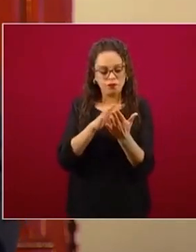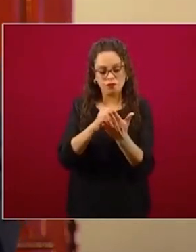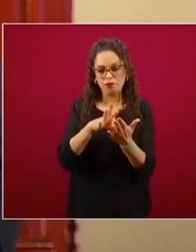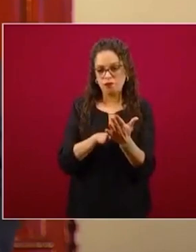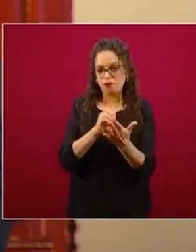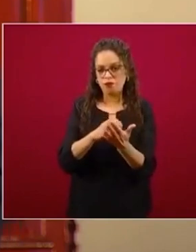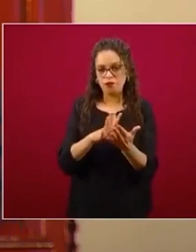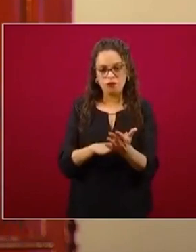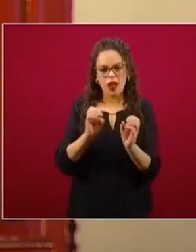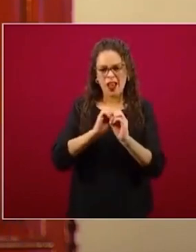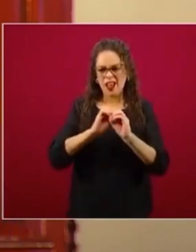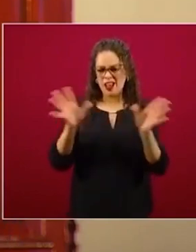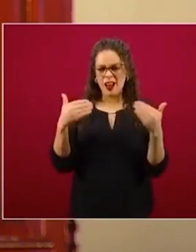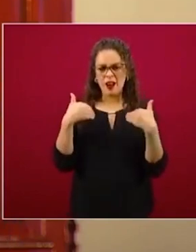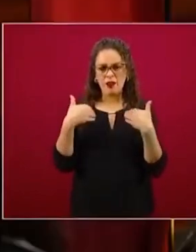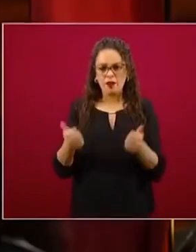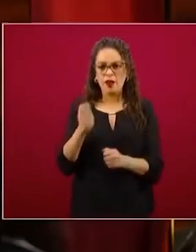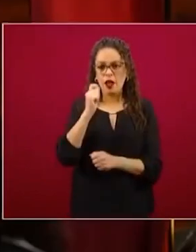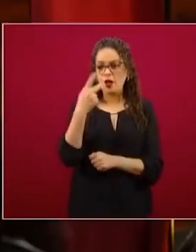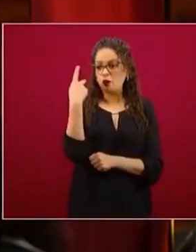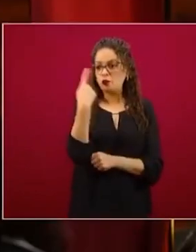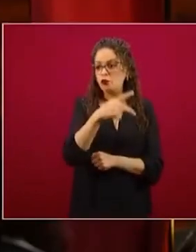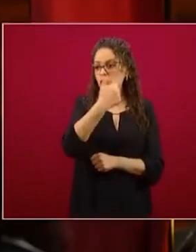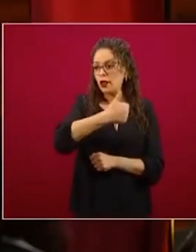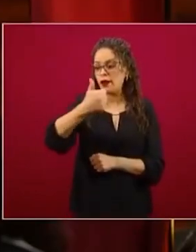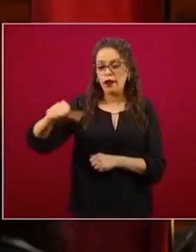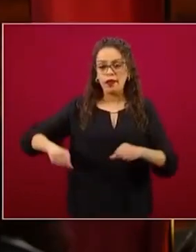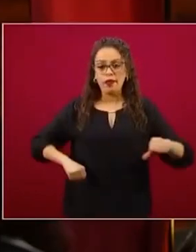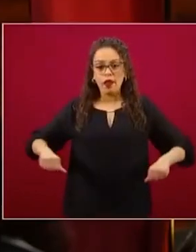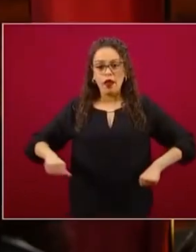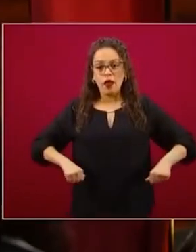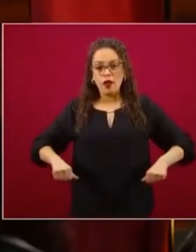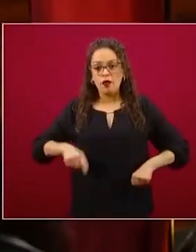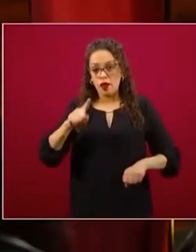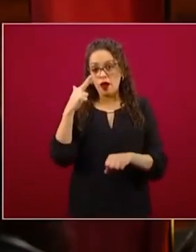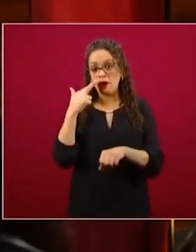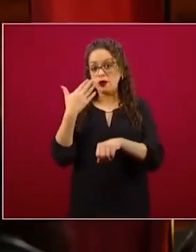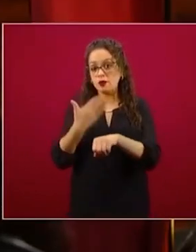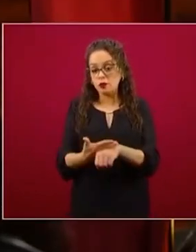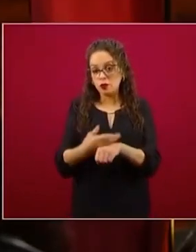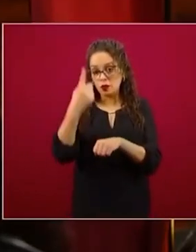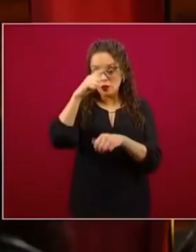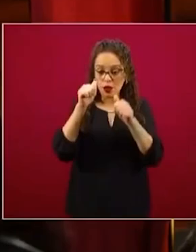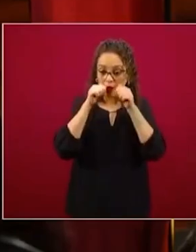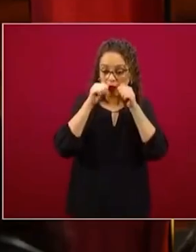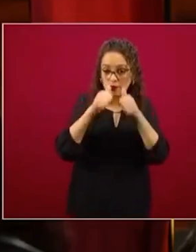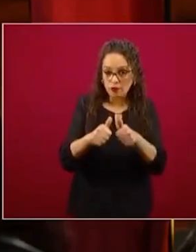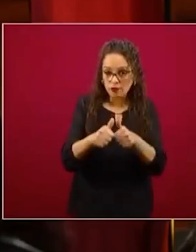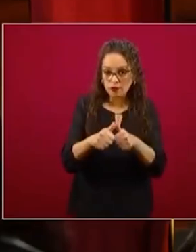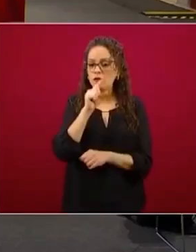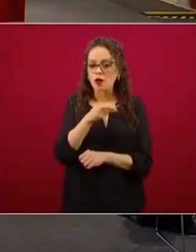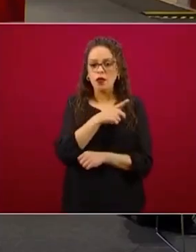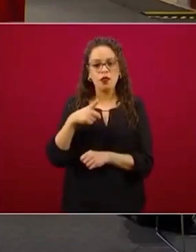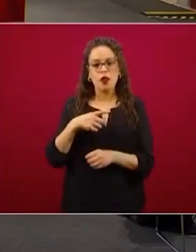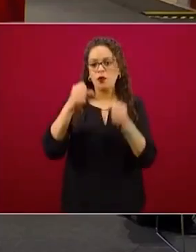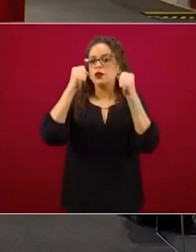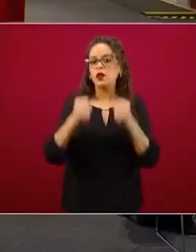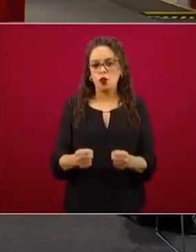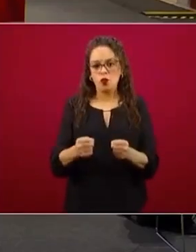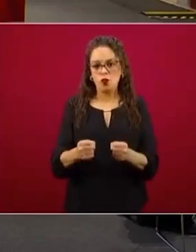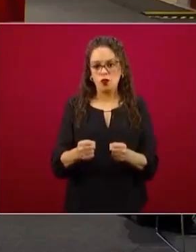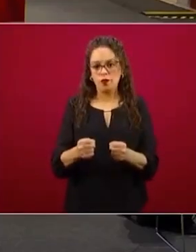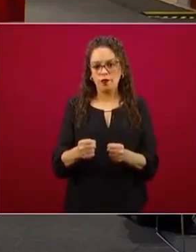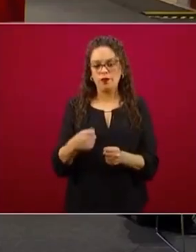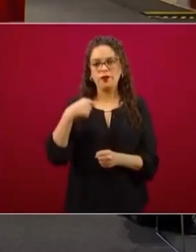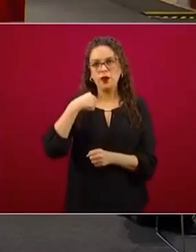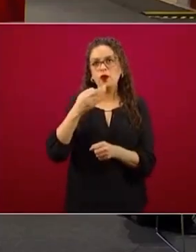intervenciones, las actividades y las funciones que realiza el personal de enfermería de acuerdo a cada categoría. Viene